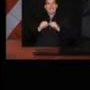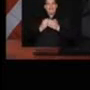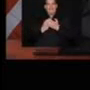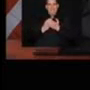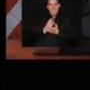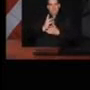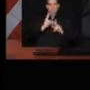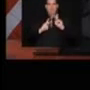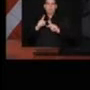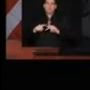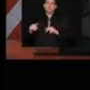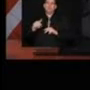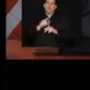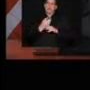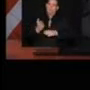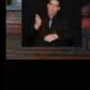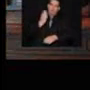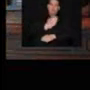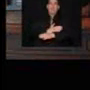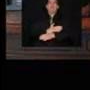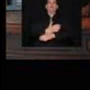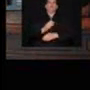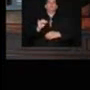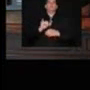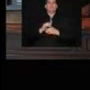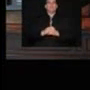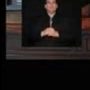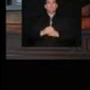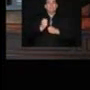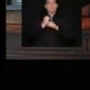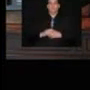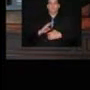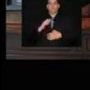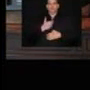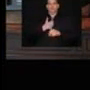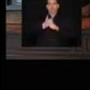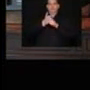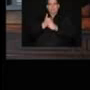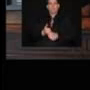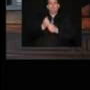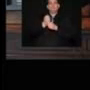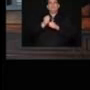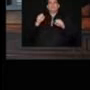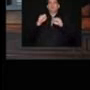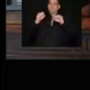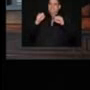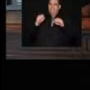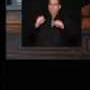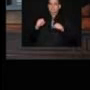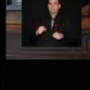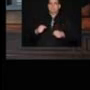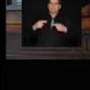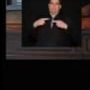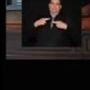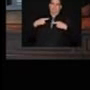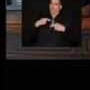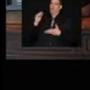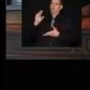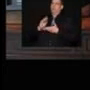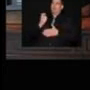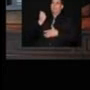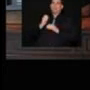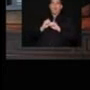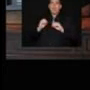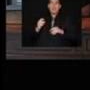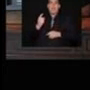han duplicado los recursos naturales protegidos. Te cumplimos salvando el sistema de retiro sin reducir la pensión a nadie y